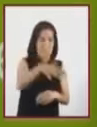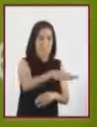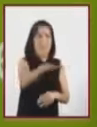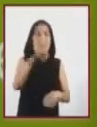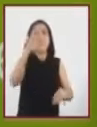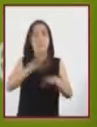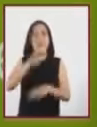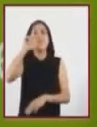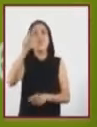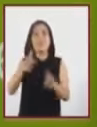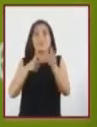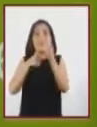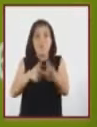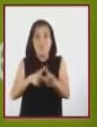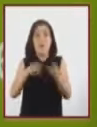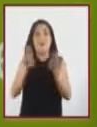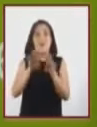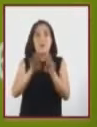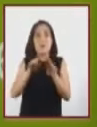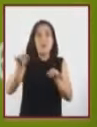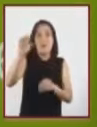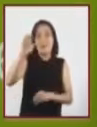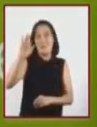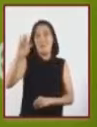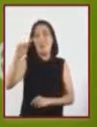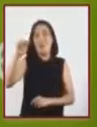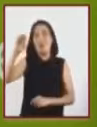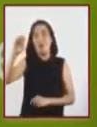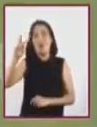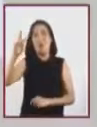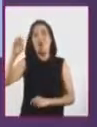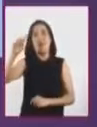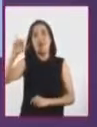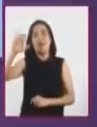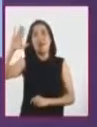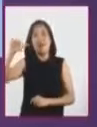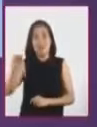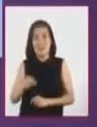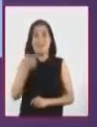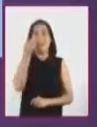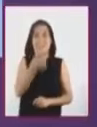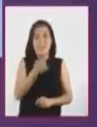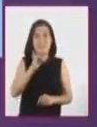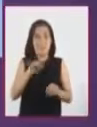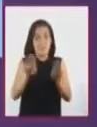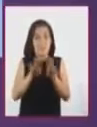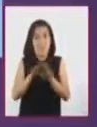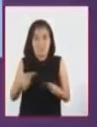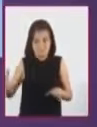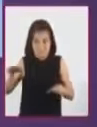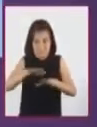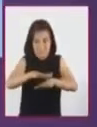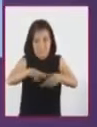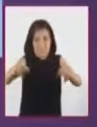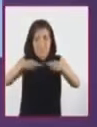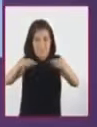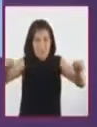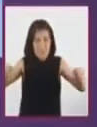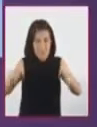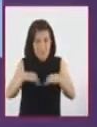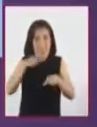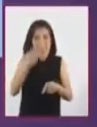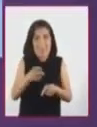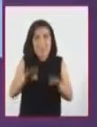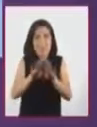fotovoltaicos formados de células fotovoltaicas. Así es, la producción de electricidad por celdas